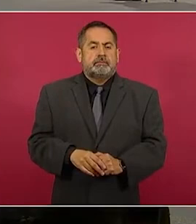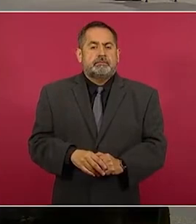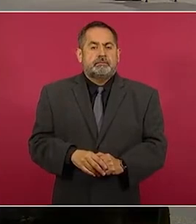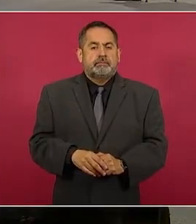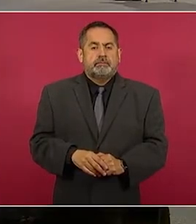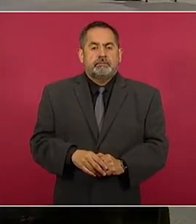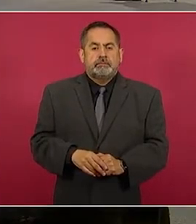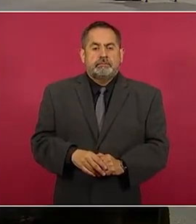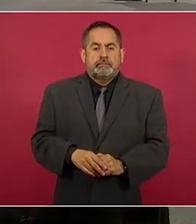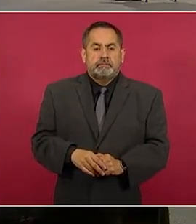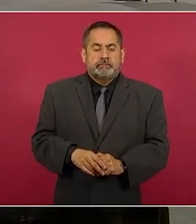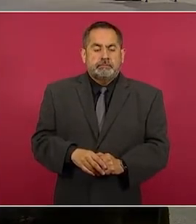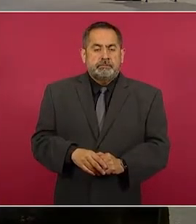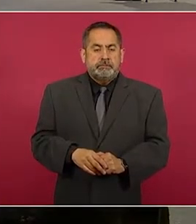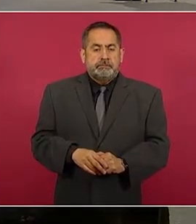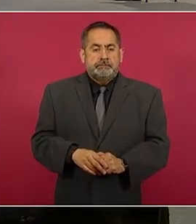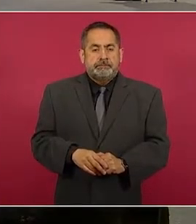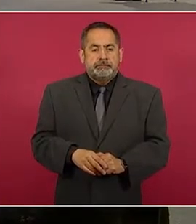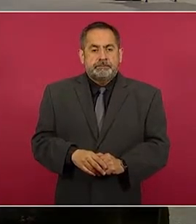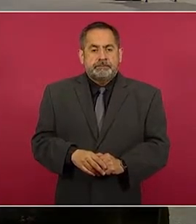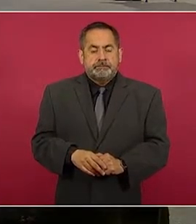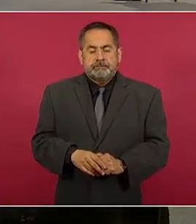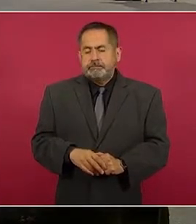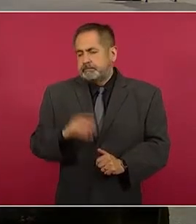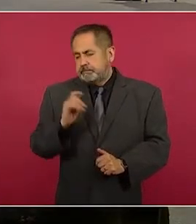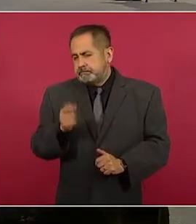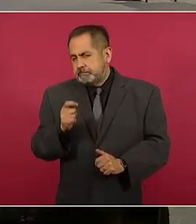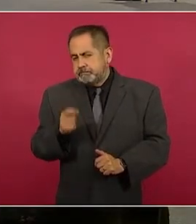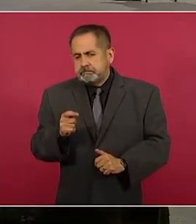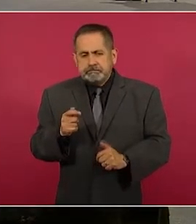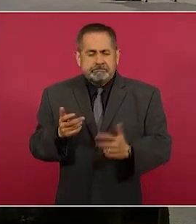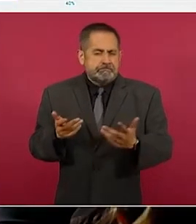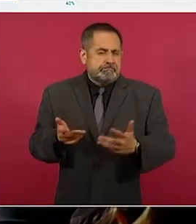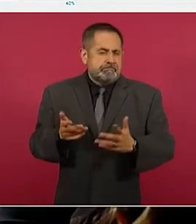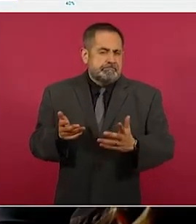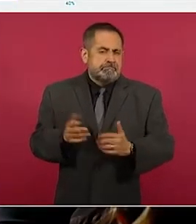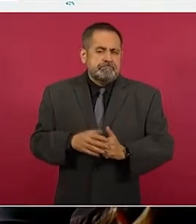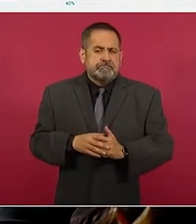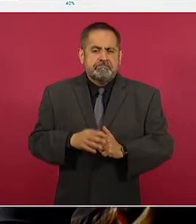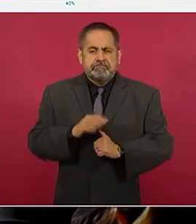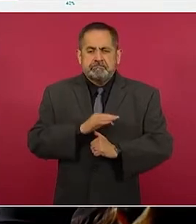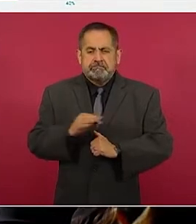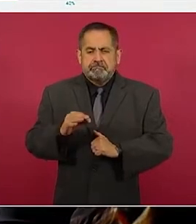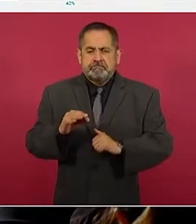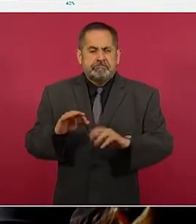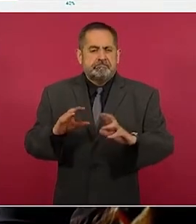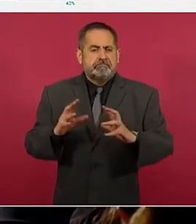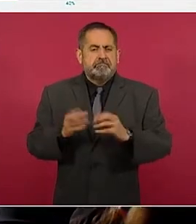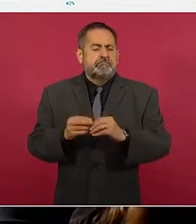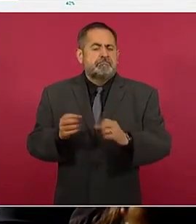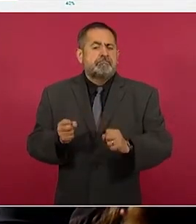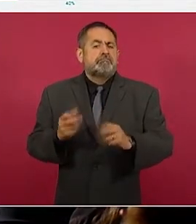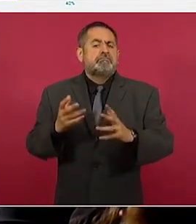Ya estamos hablando de prácticamente